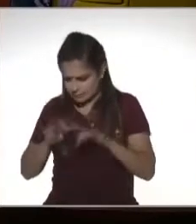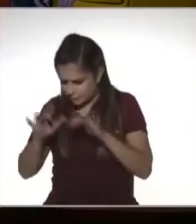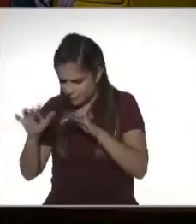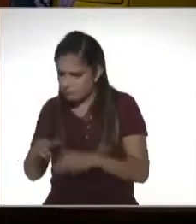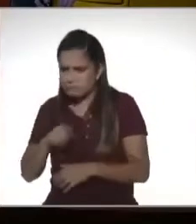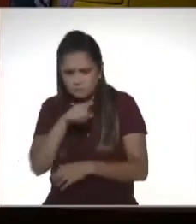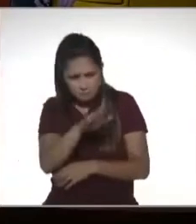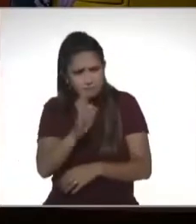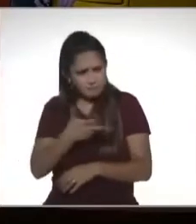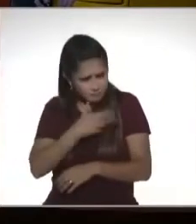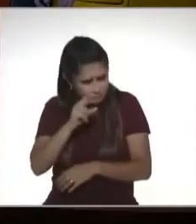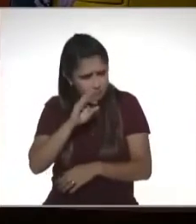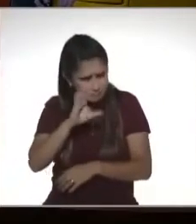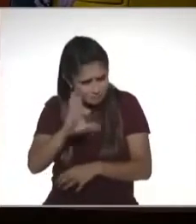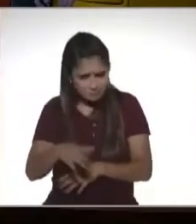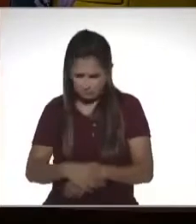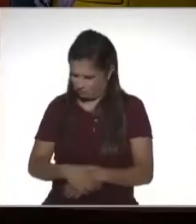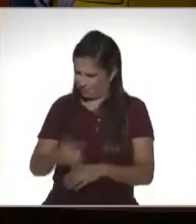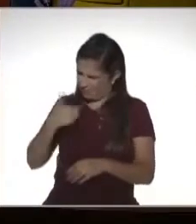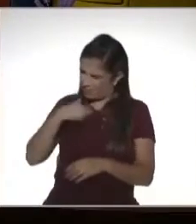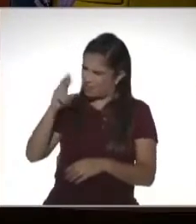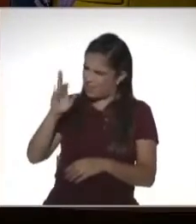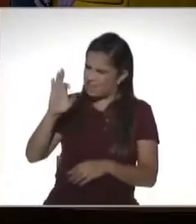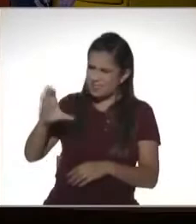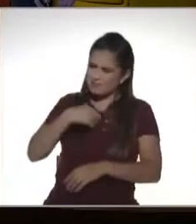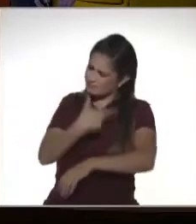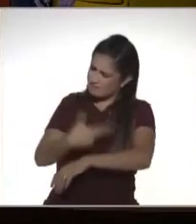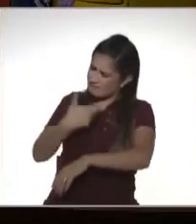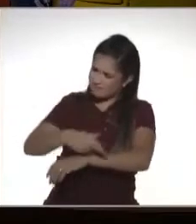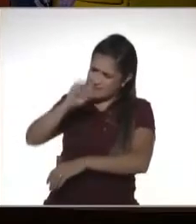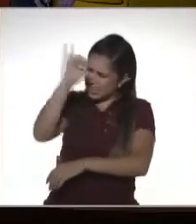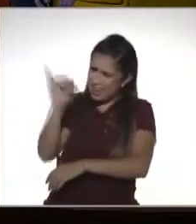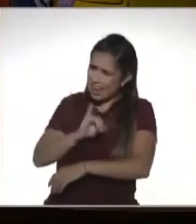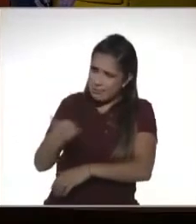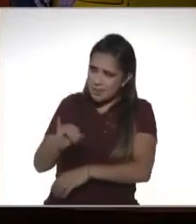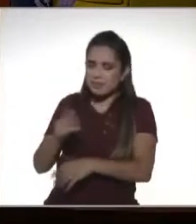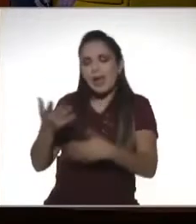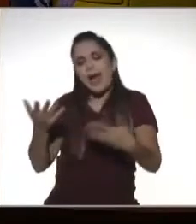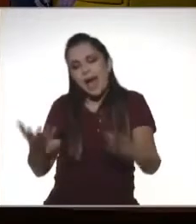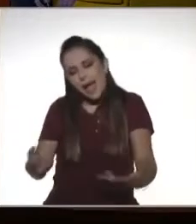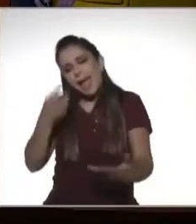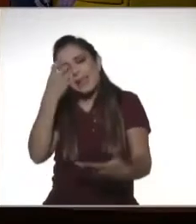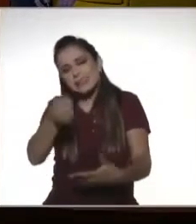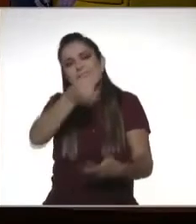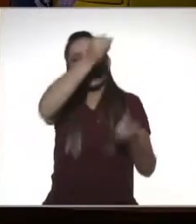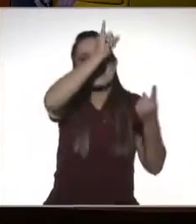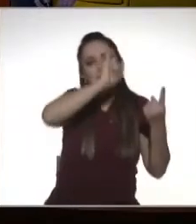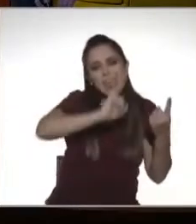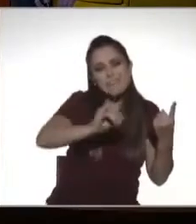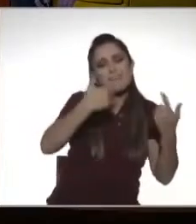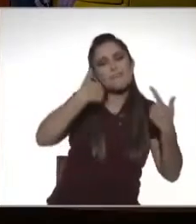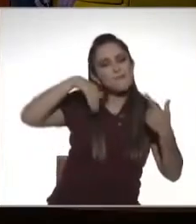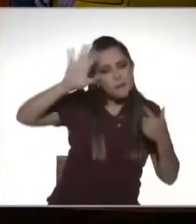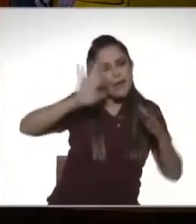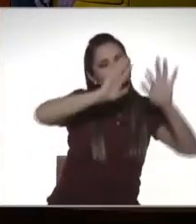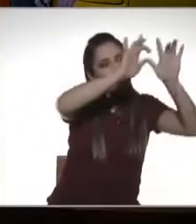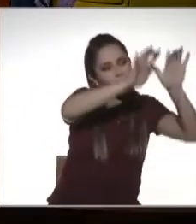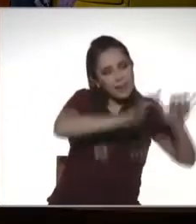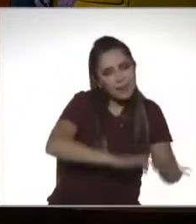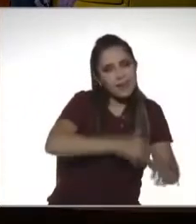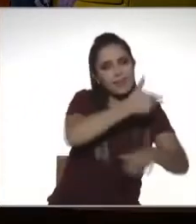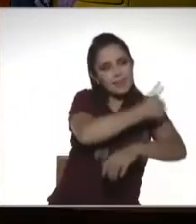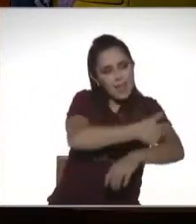que ya cuenta con uno y dice, ¿cómo cuento con uno si yo nunca lo tramité? Bueno, pues puede haber sido porque tu patrón fue quien lo registró